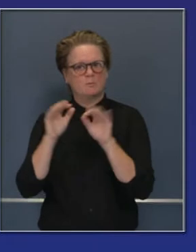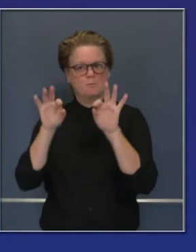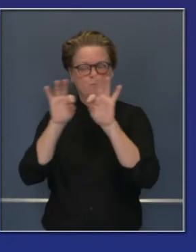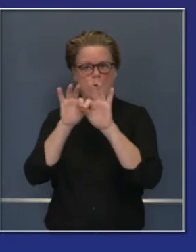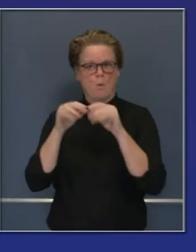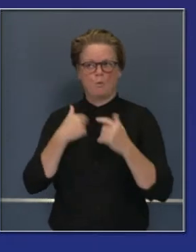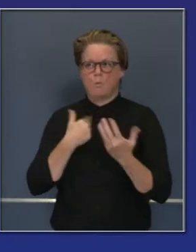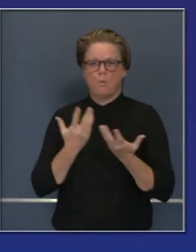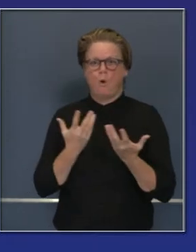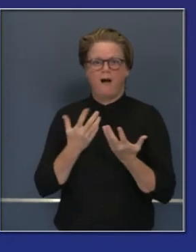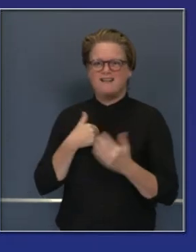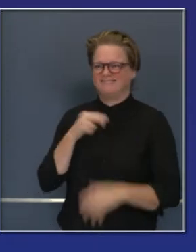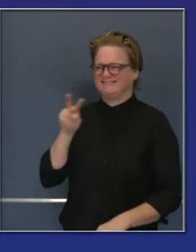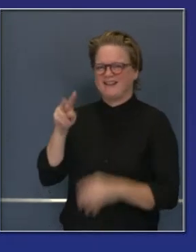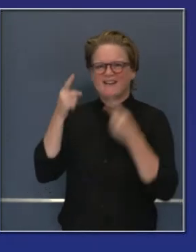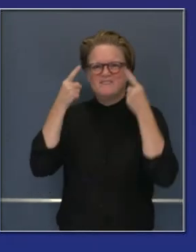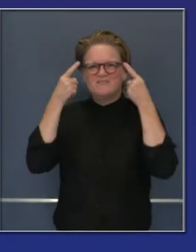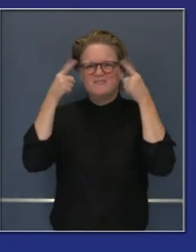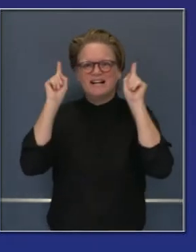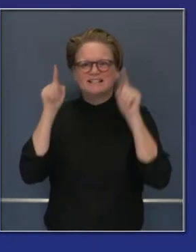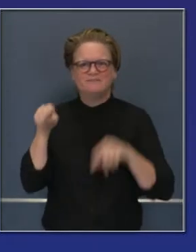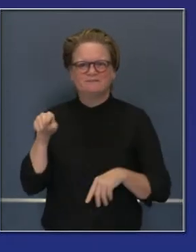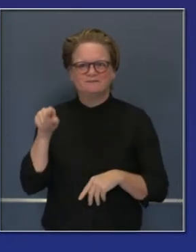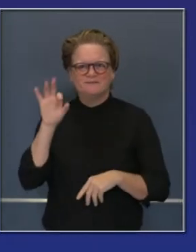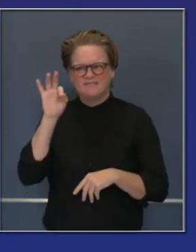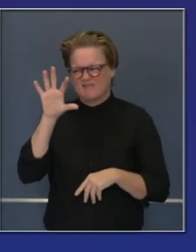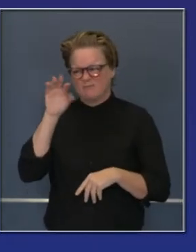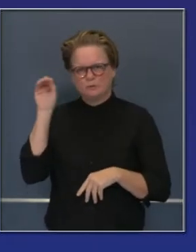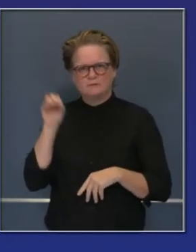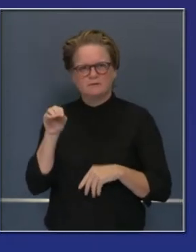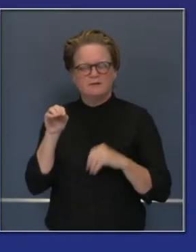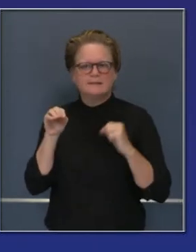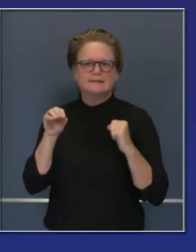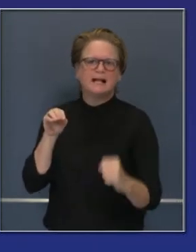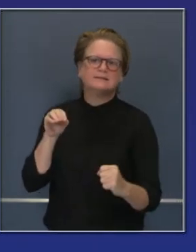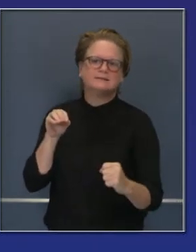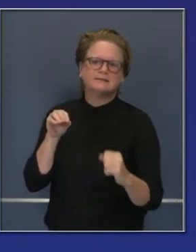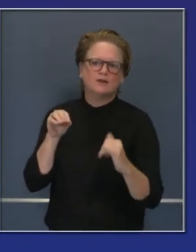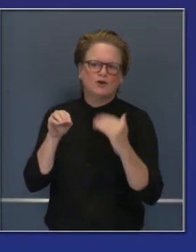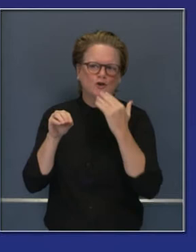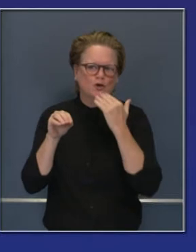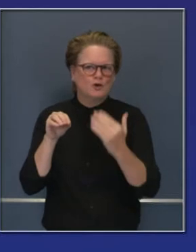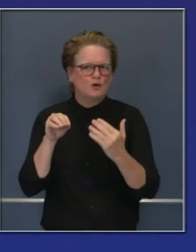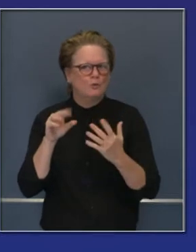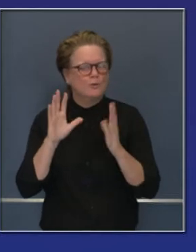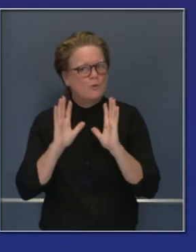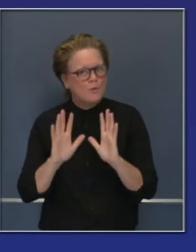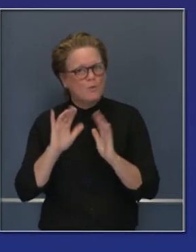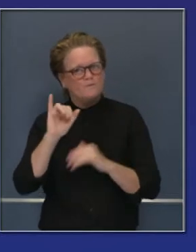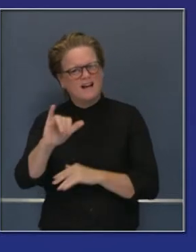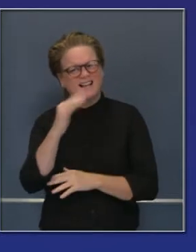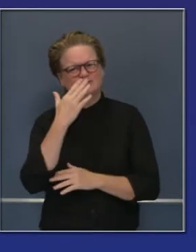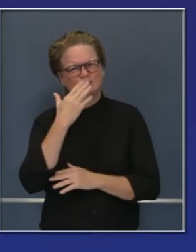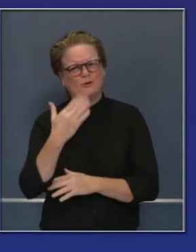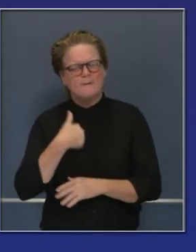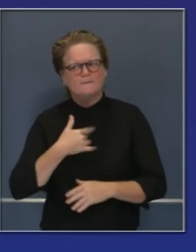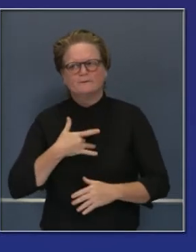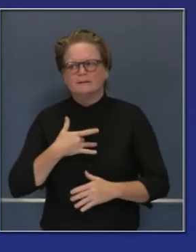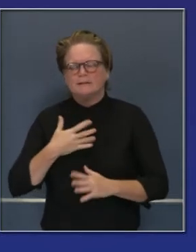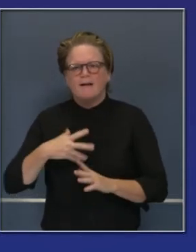estamos recibiendo muchísimo apoyo de lo que se anticipaba. Y este resultado creo que es muy positivo.